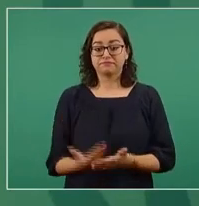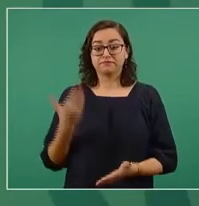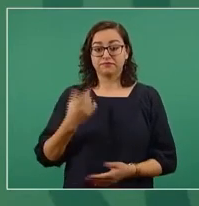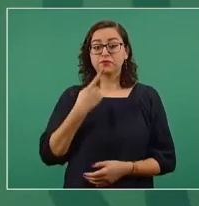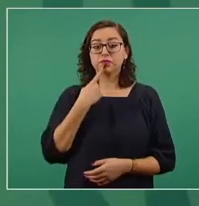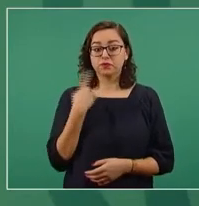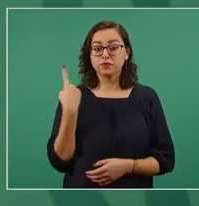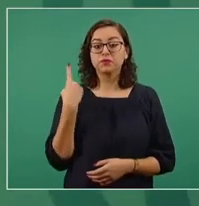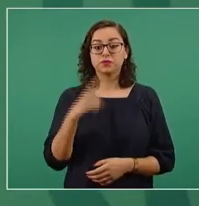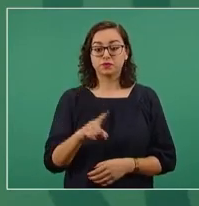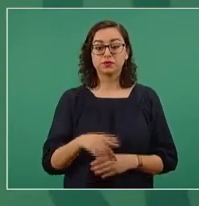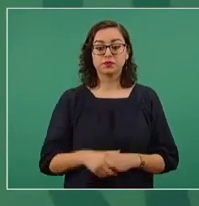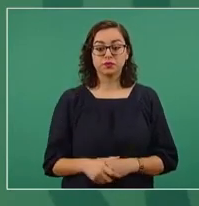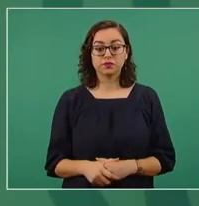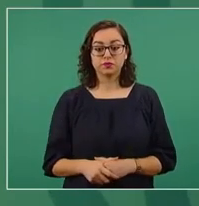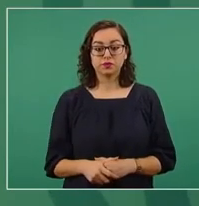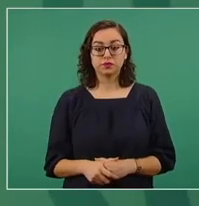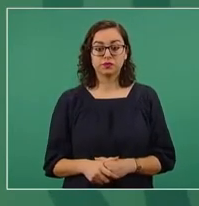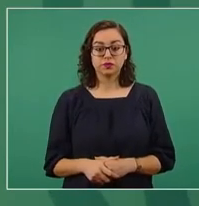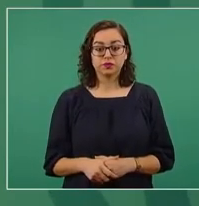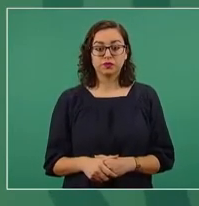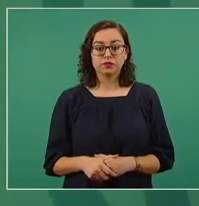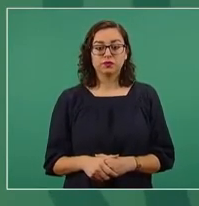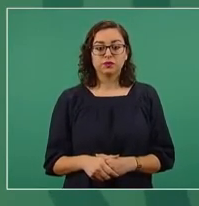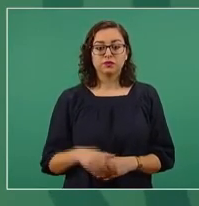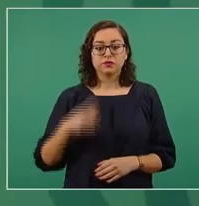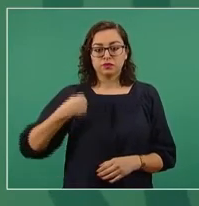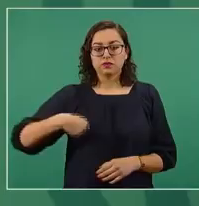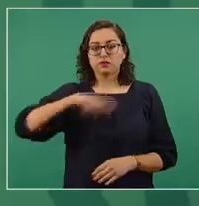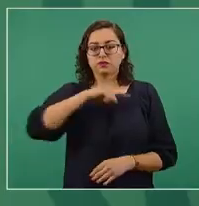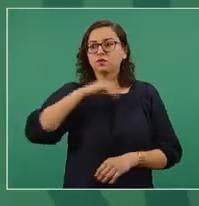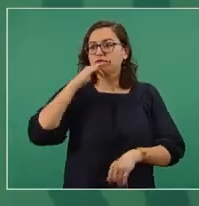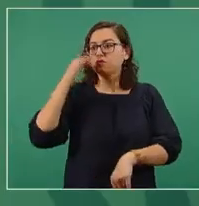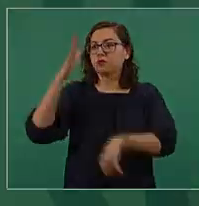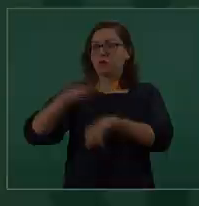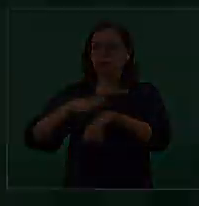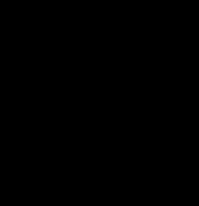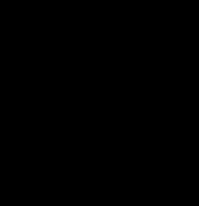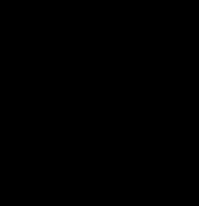Nosotros lo vamos a enviar a la fiscalía.